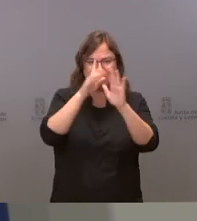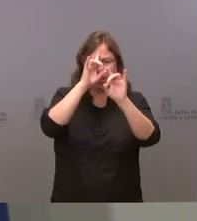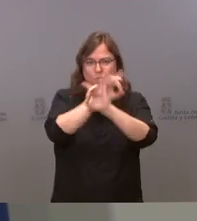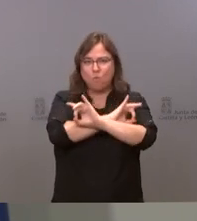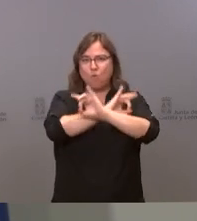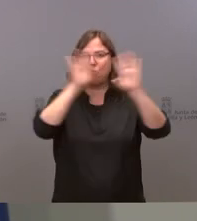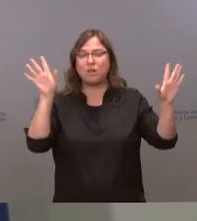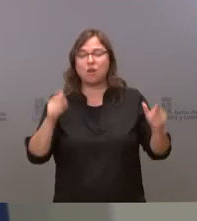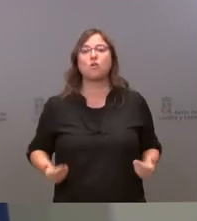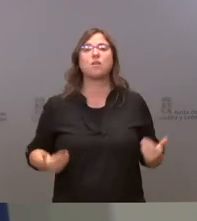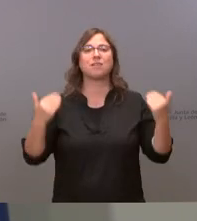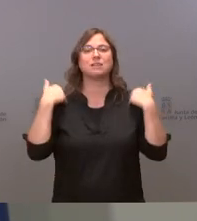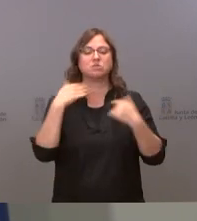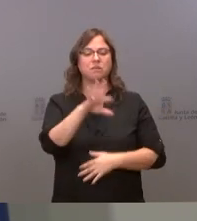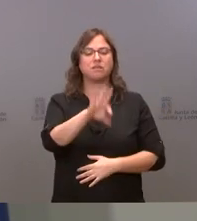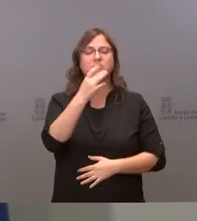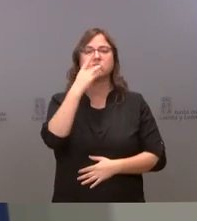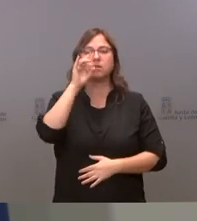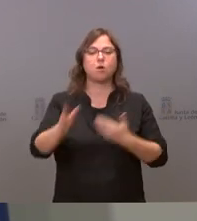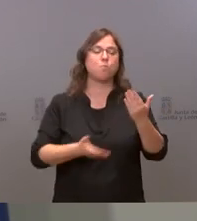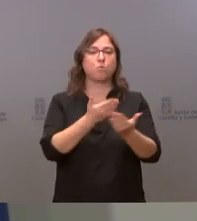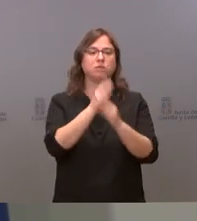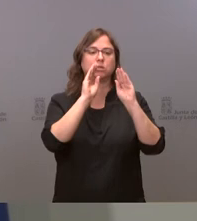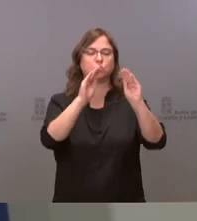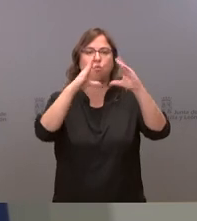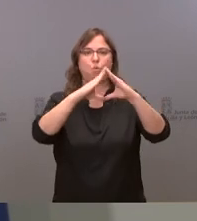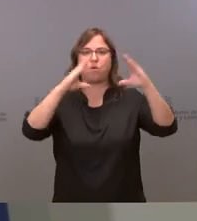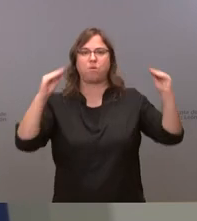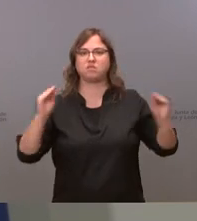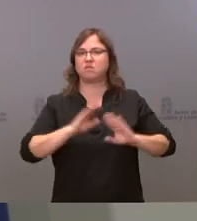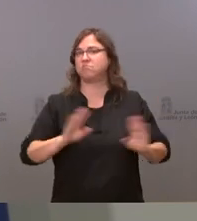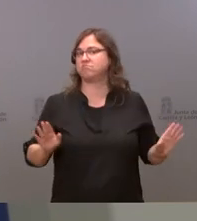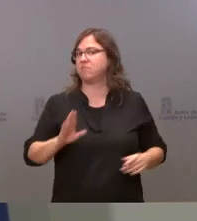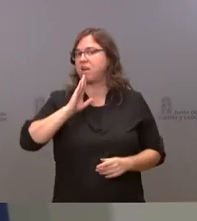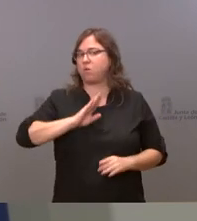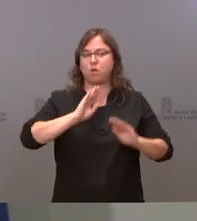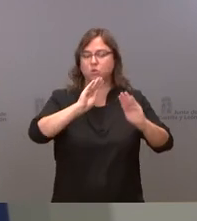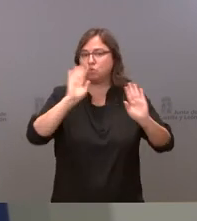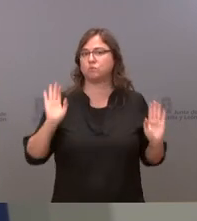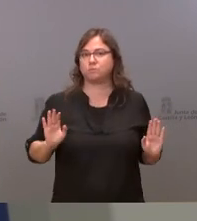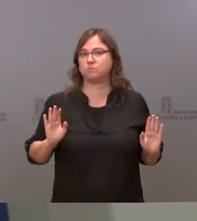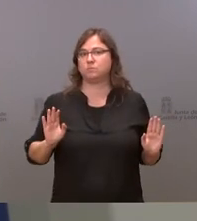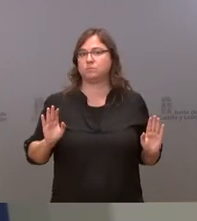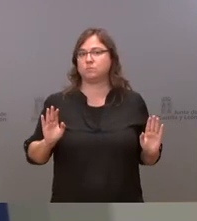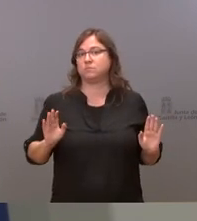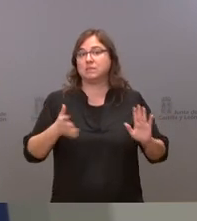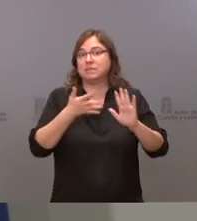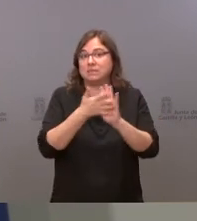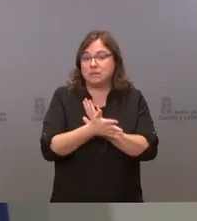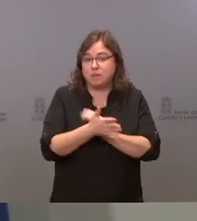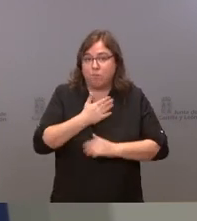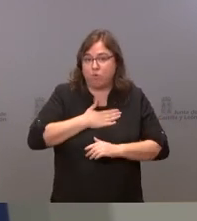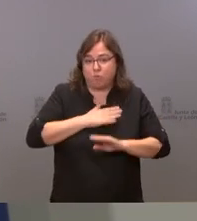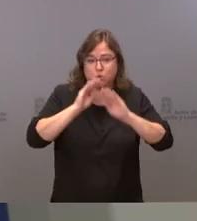esa es la universidad a quien corresponde proponer las medidas de seguridad que entienda adecuadas por tanto es a la propia